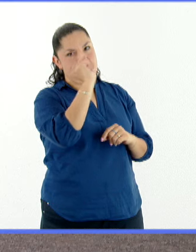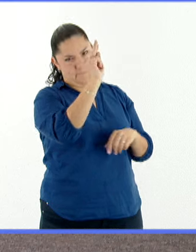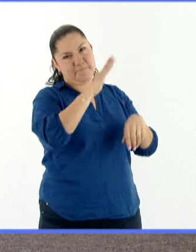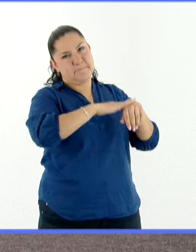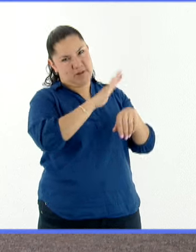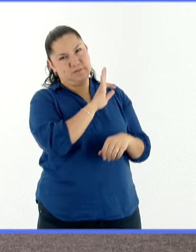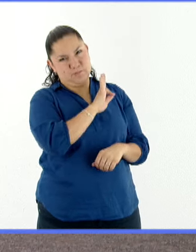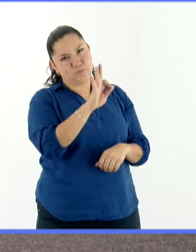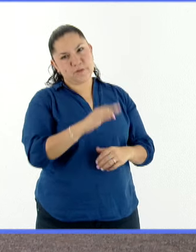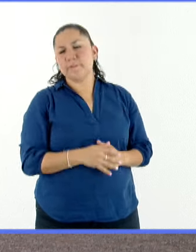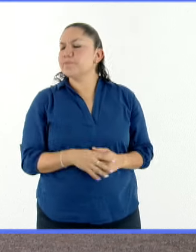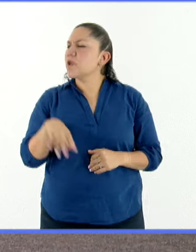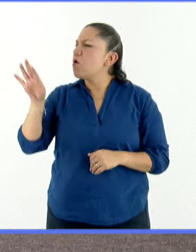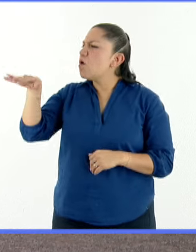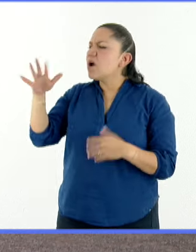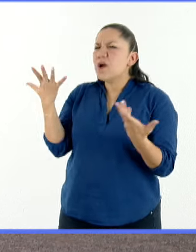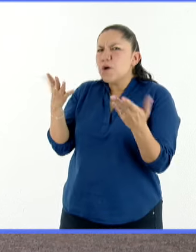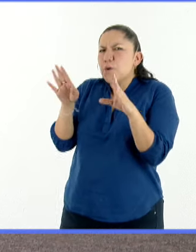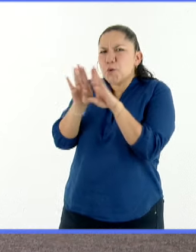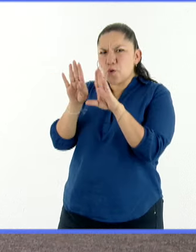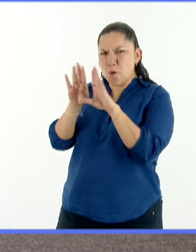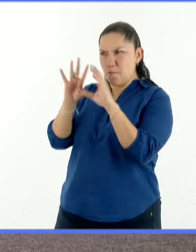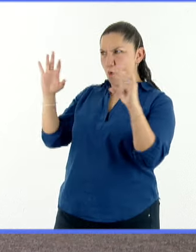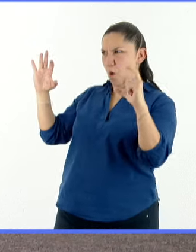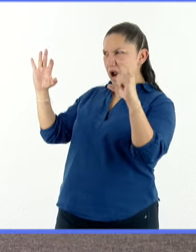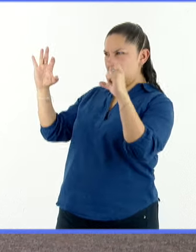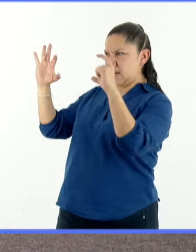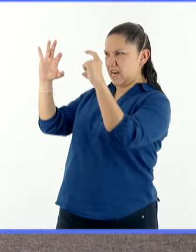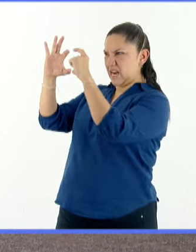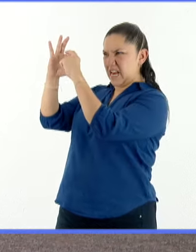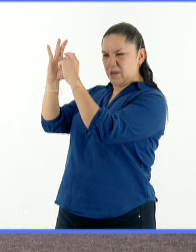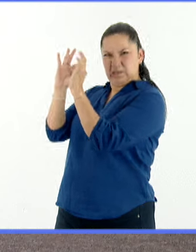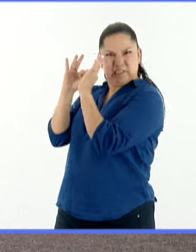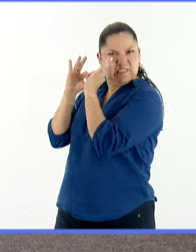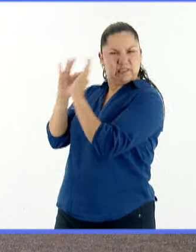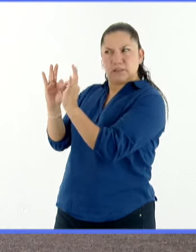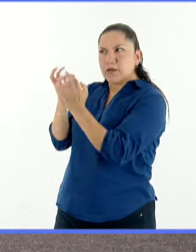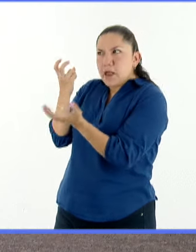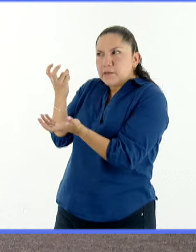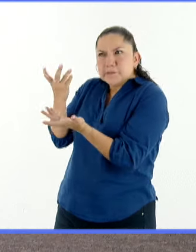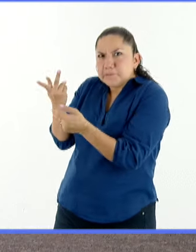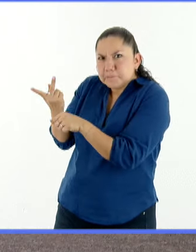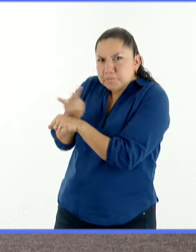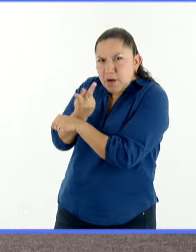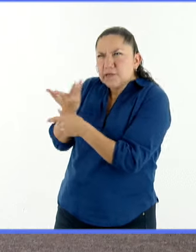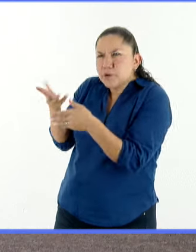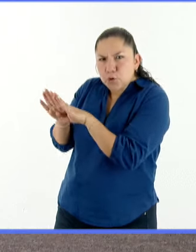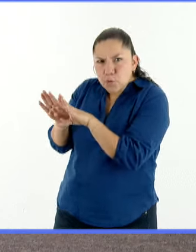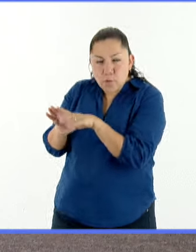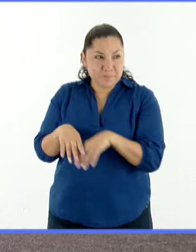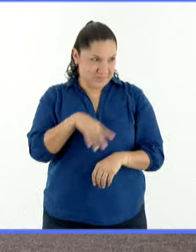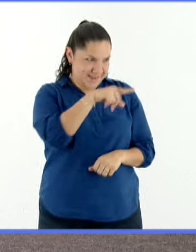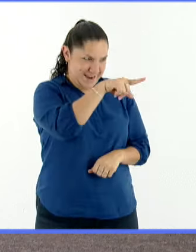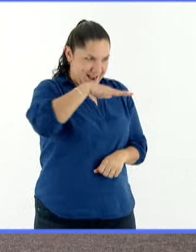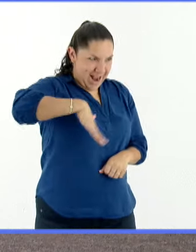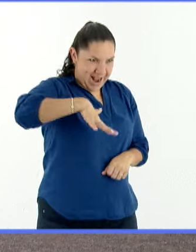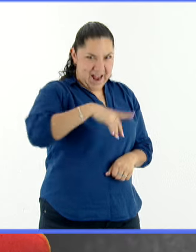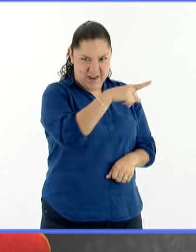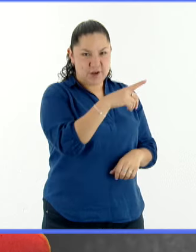que un eclipse total suceda? Sí, bueno, como lo dijo usted, que se alineen precisamente el Sol, la Luna y